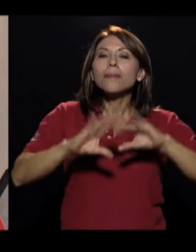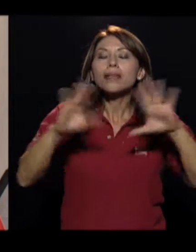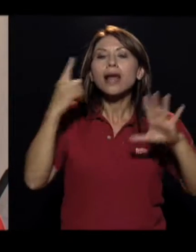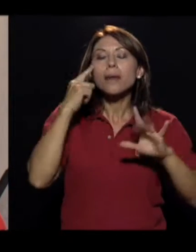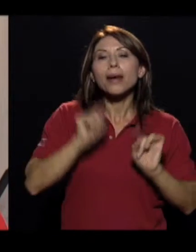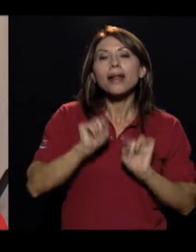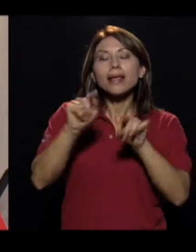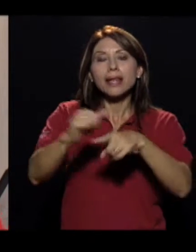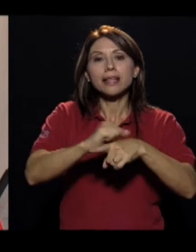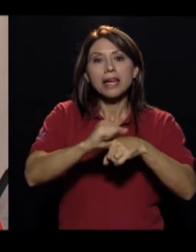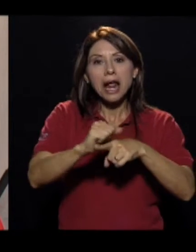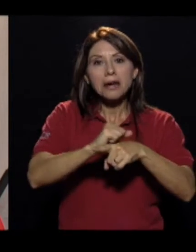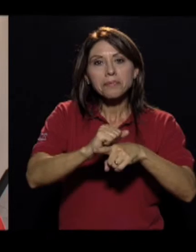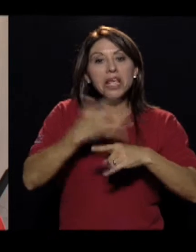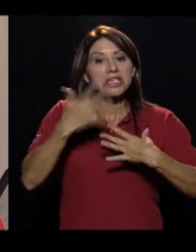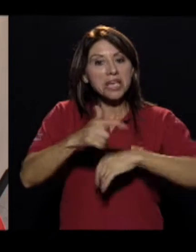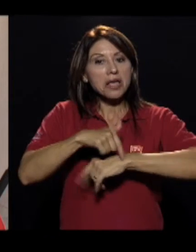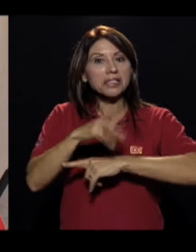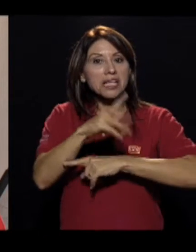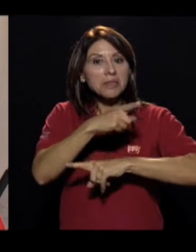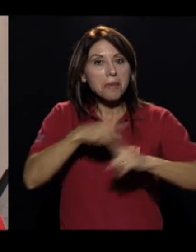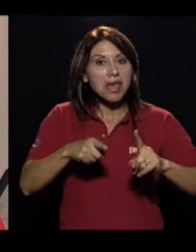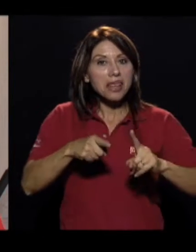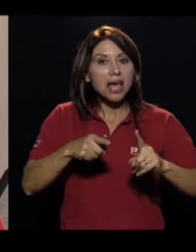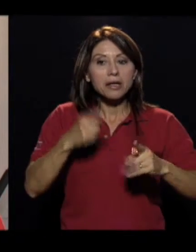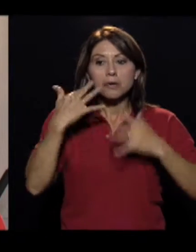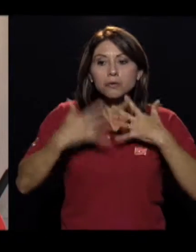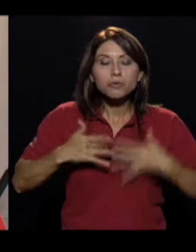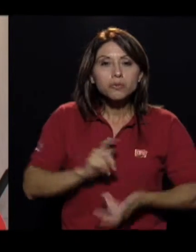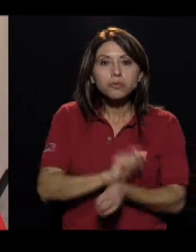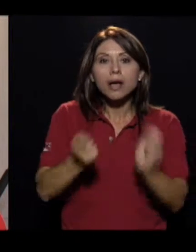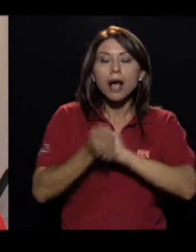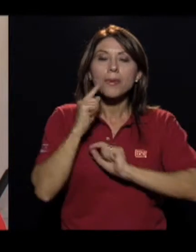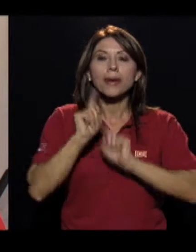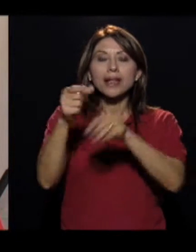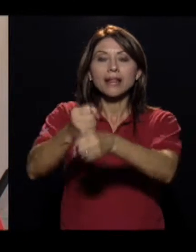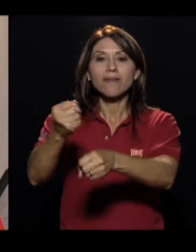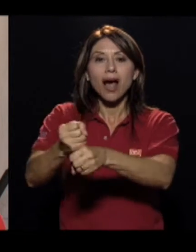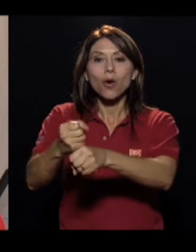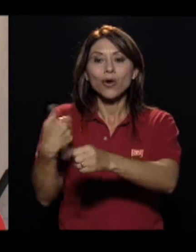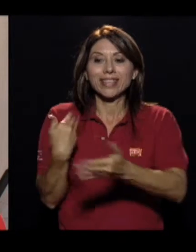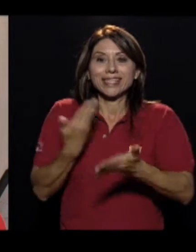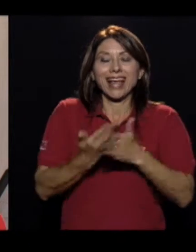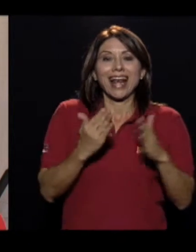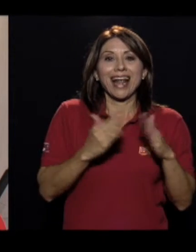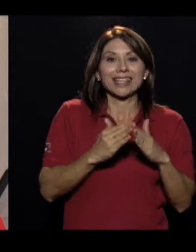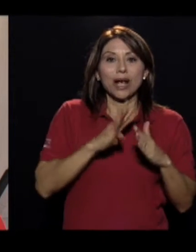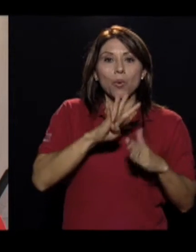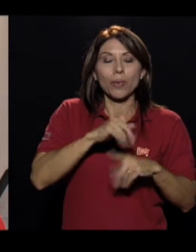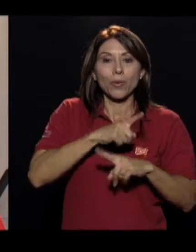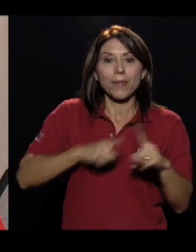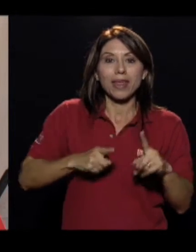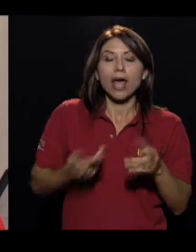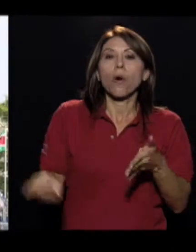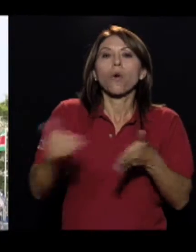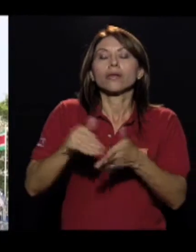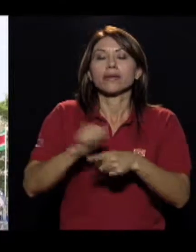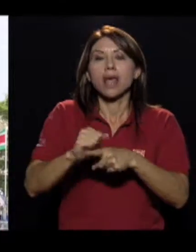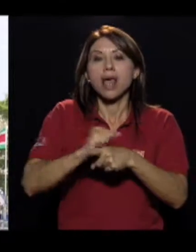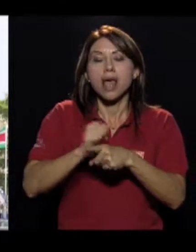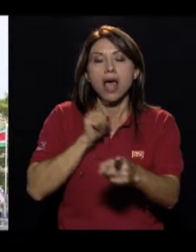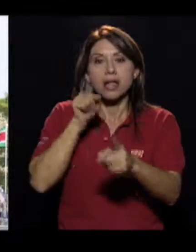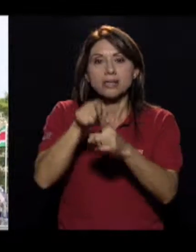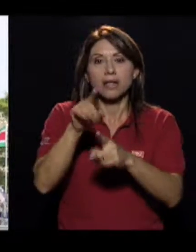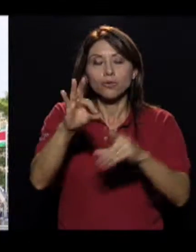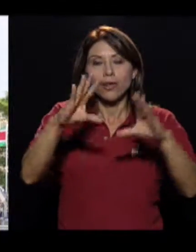trabajo, llega a las 4 y media de la tarde, a las 5 empieza otra vez hasta las 8, 9 de la noche y sí es complicado mantener ese